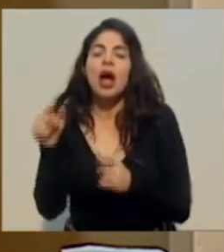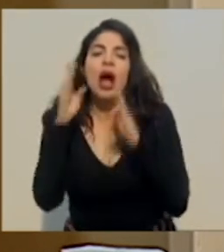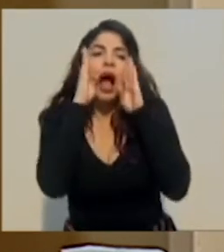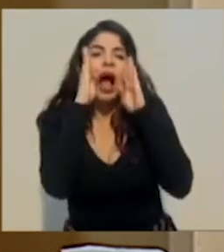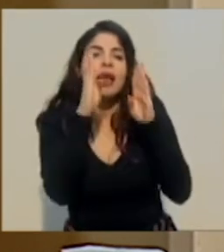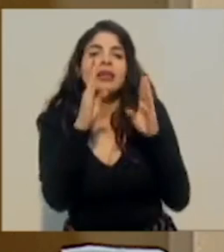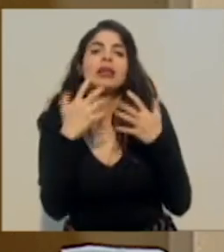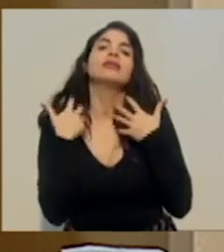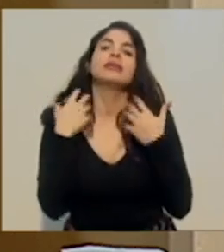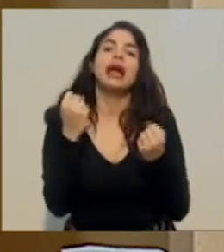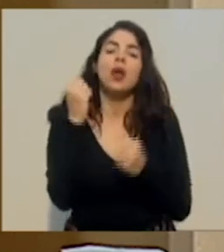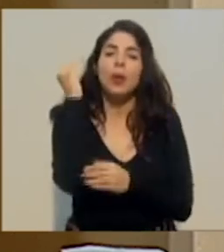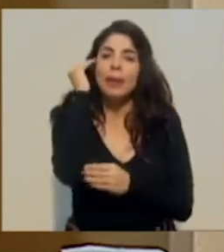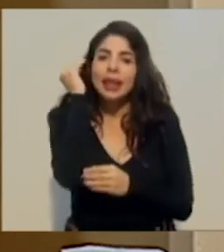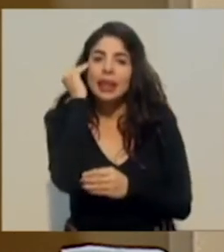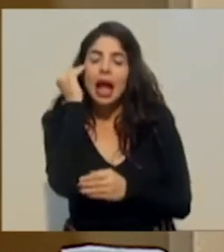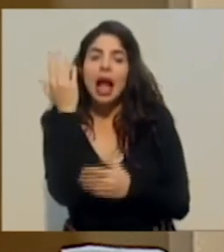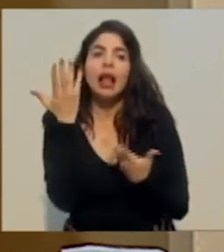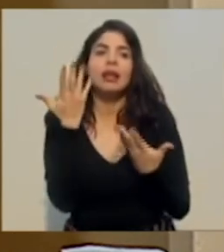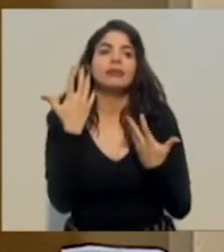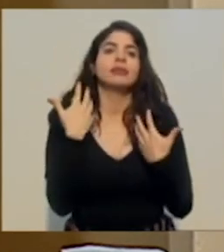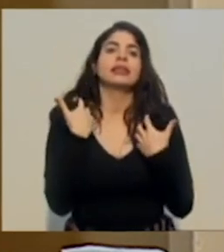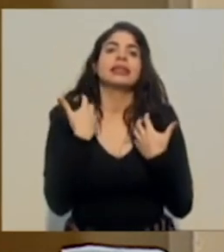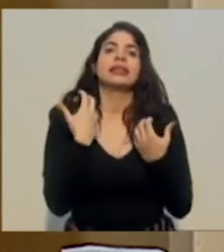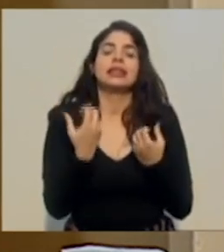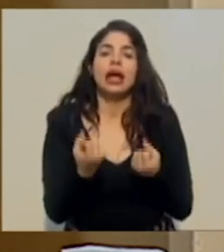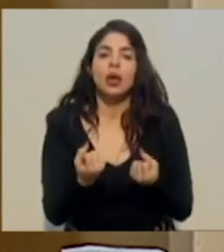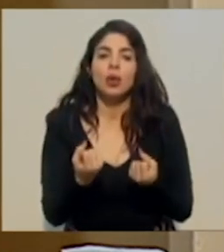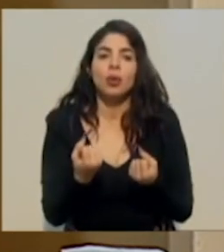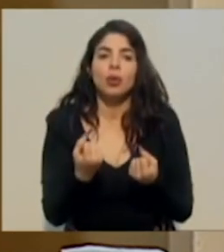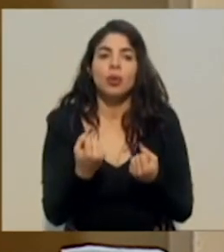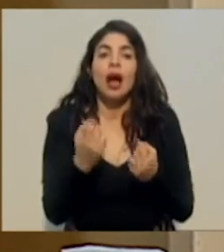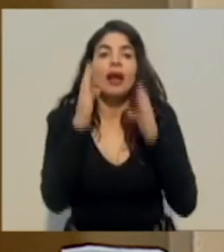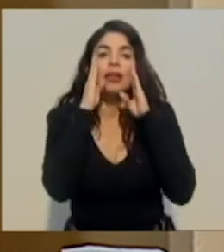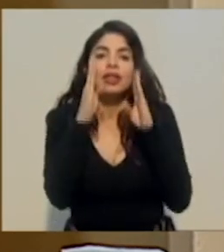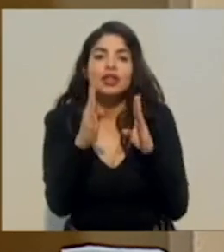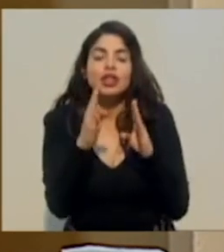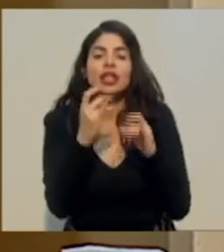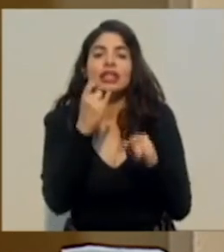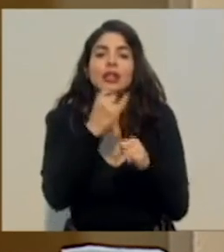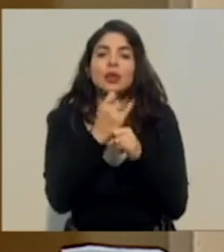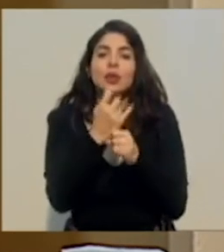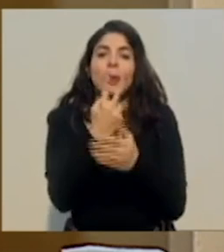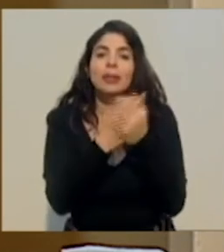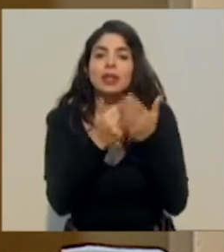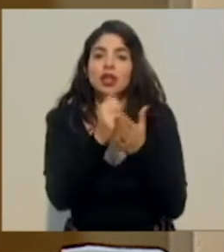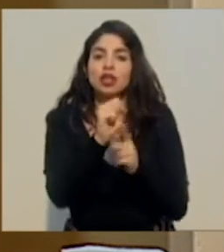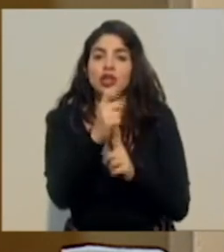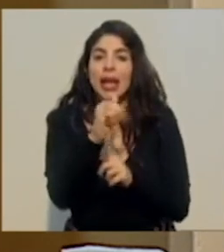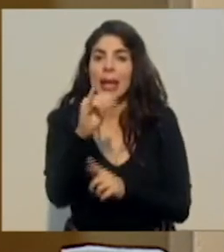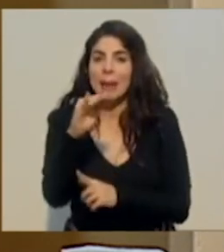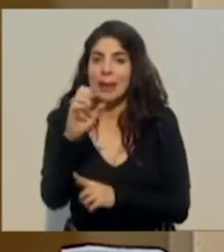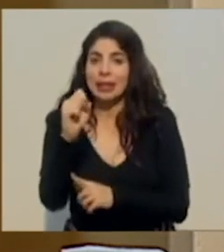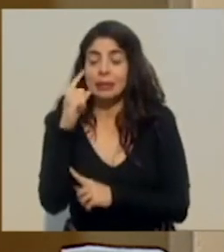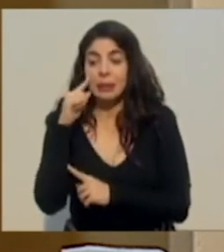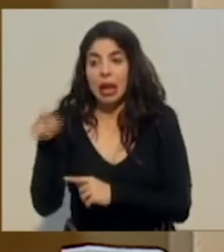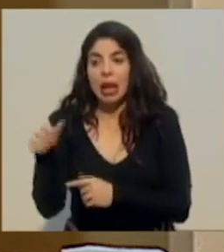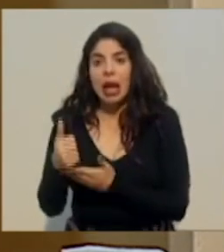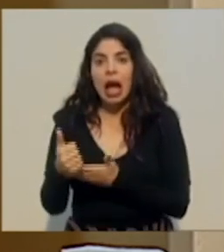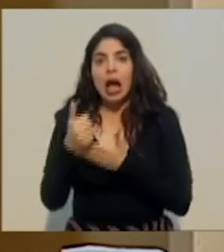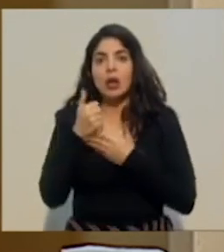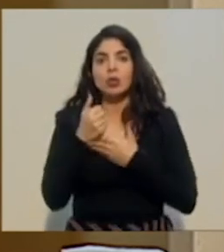de salud mental, de abordajes a nivel del Instituto Mixto de Ayuda Social para tratar de generar algunas